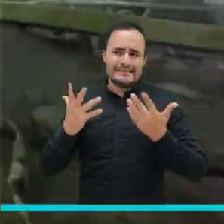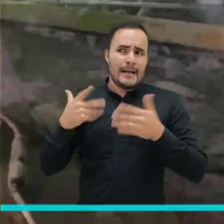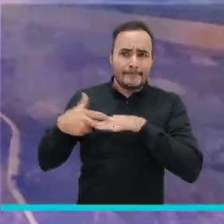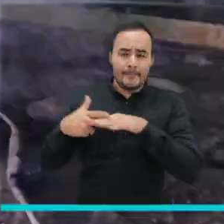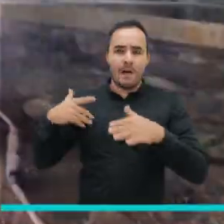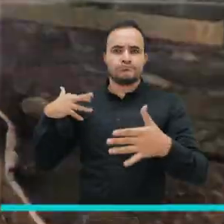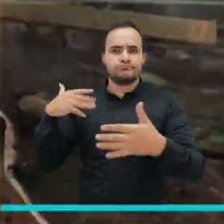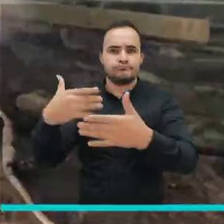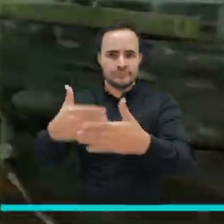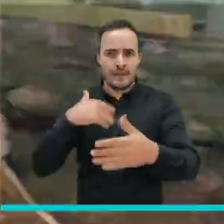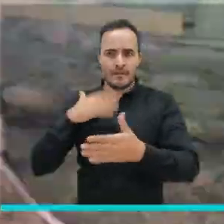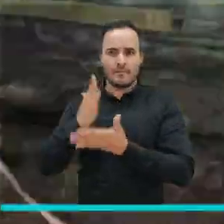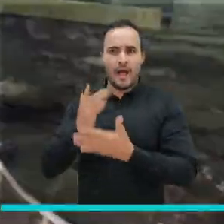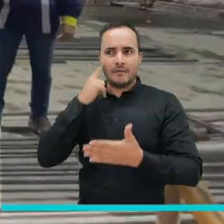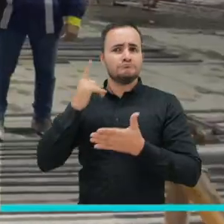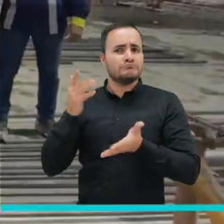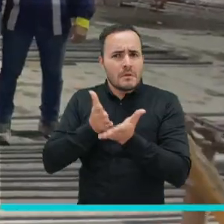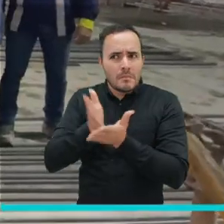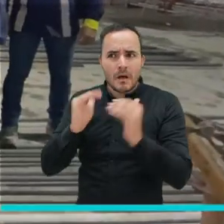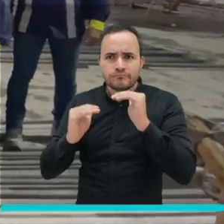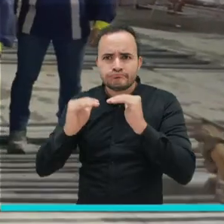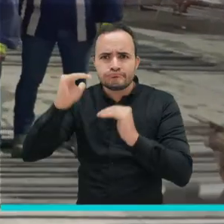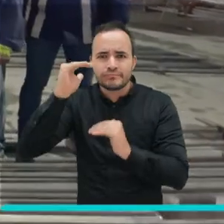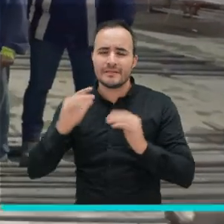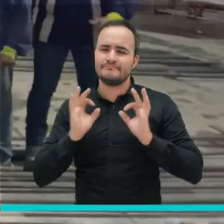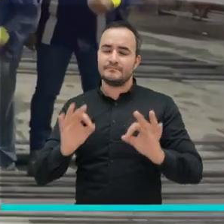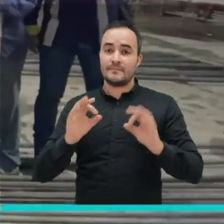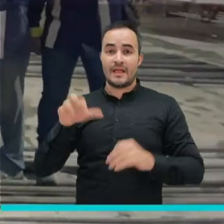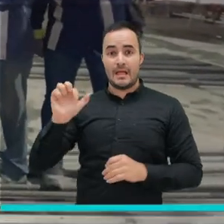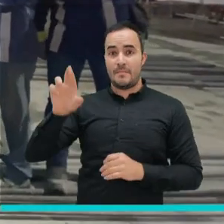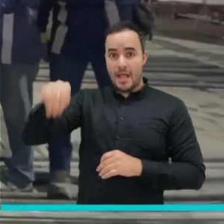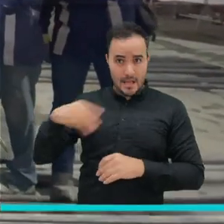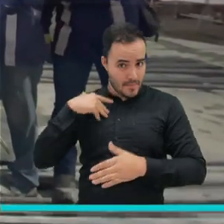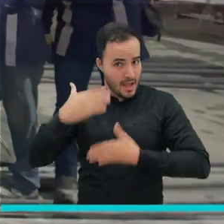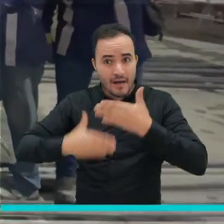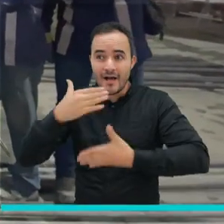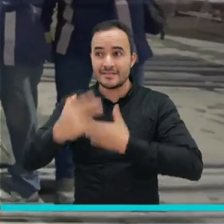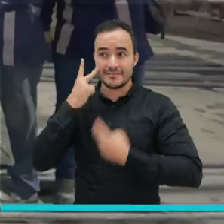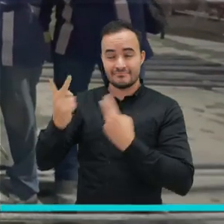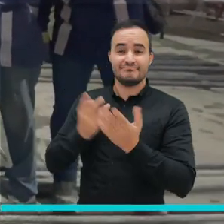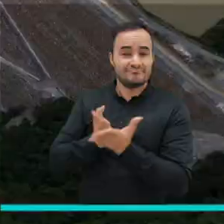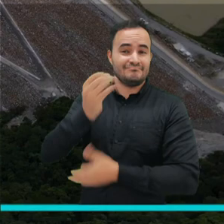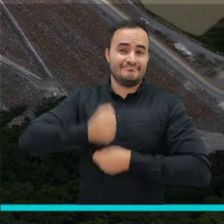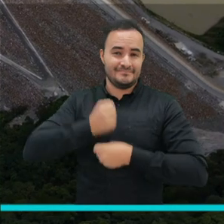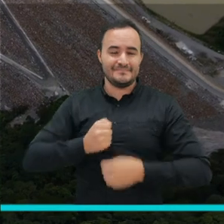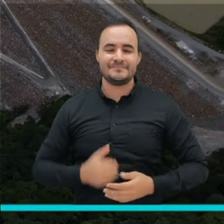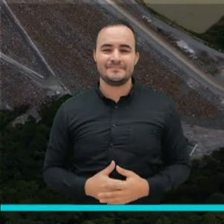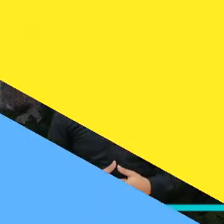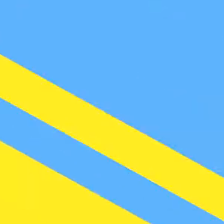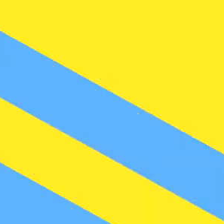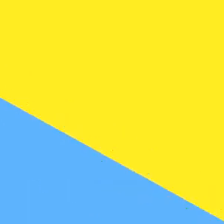2018 cuando sucedió la contingencia. EPM evoluciona y Medellín va por buen camino.